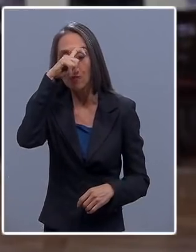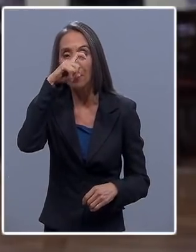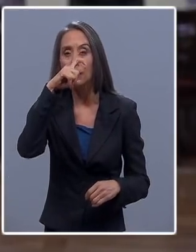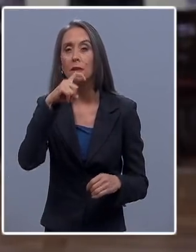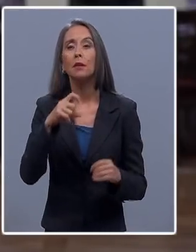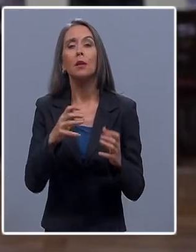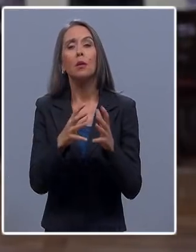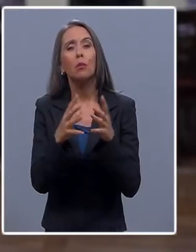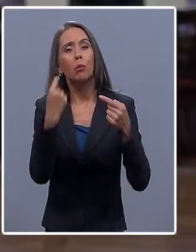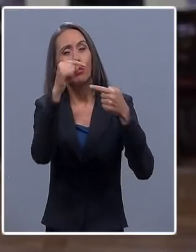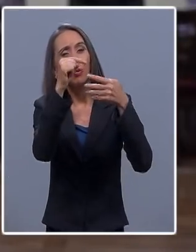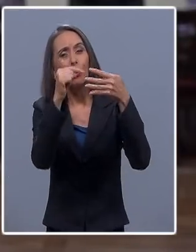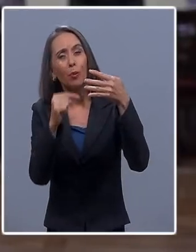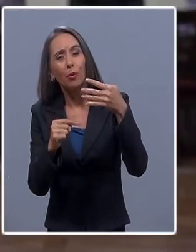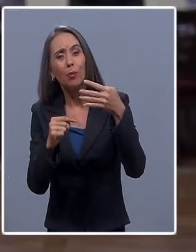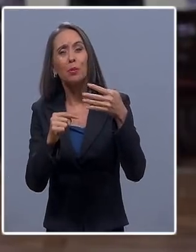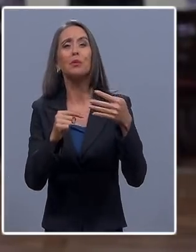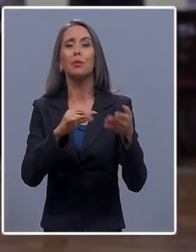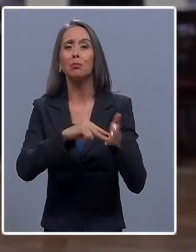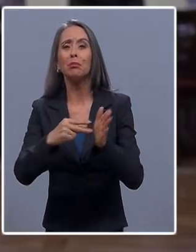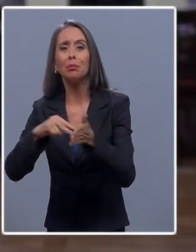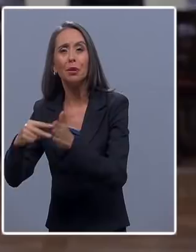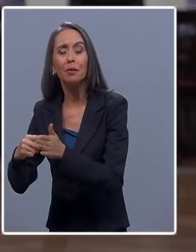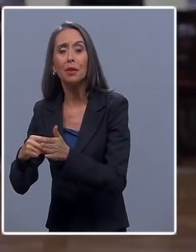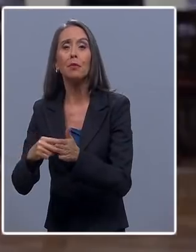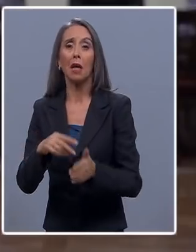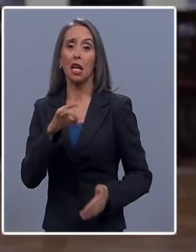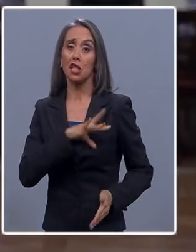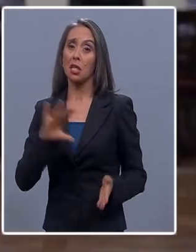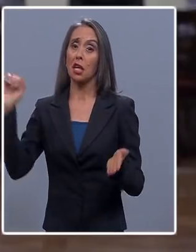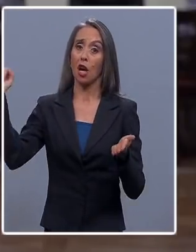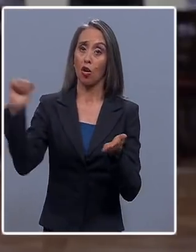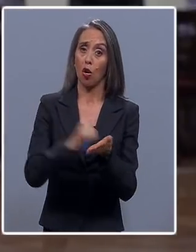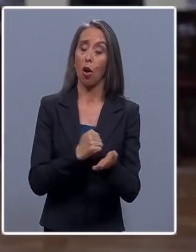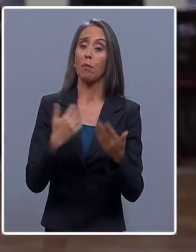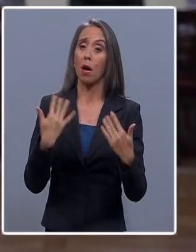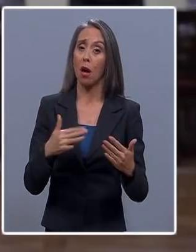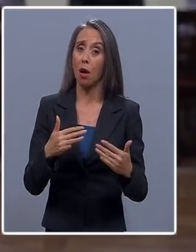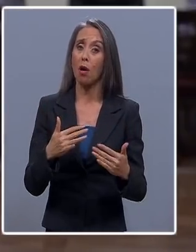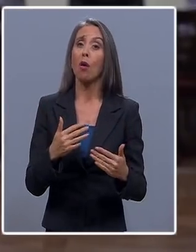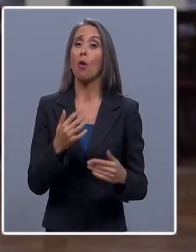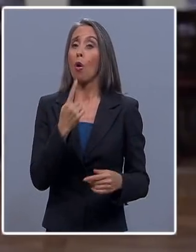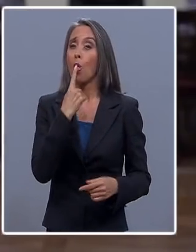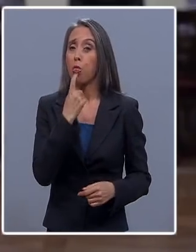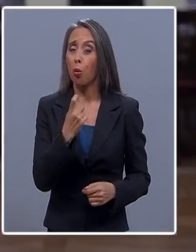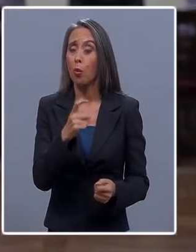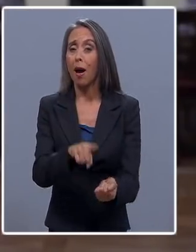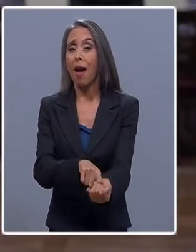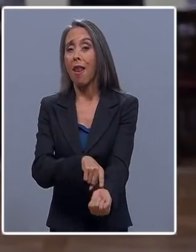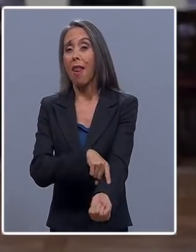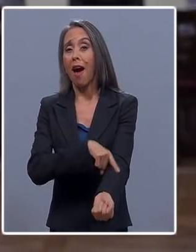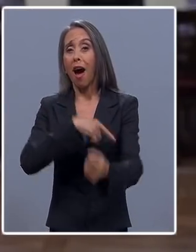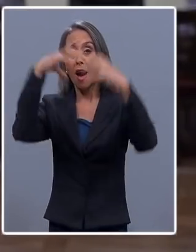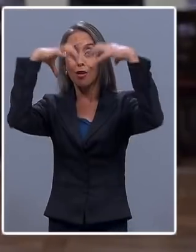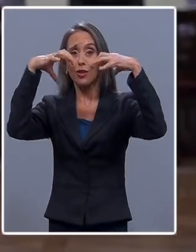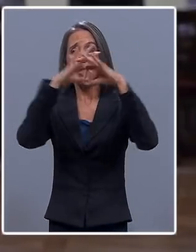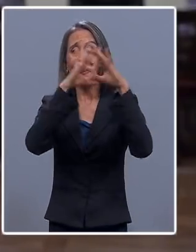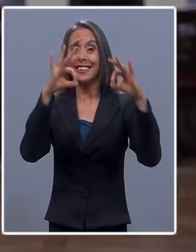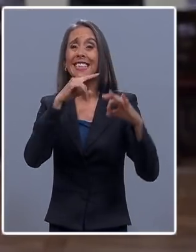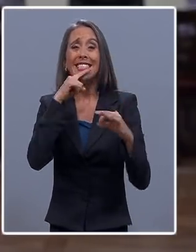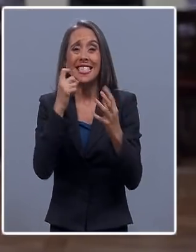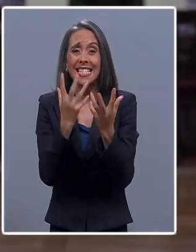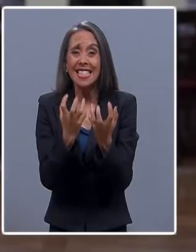a muchos eventos y fenómenos. Hemos sido golpeados por una dura y extensa sequía, que aún no nos da tregua.